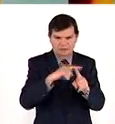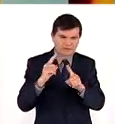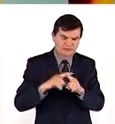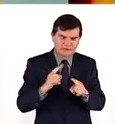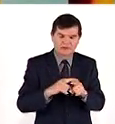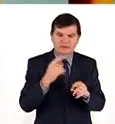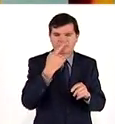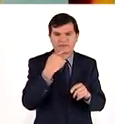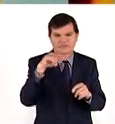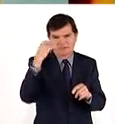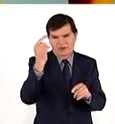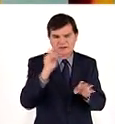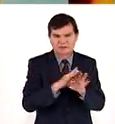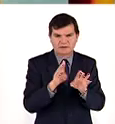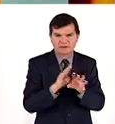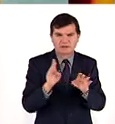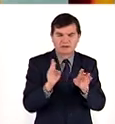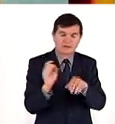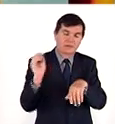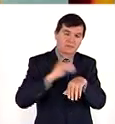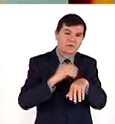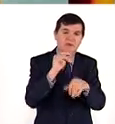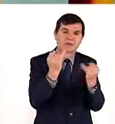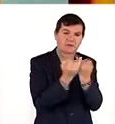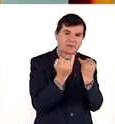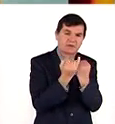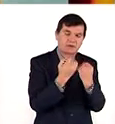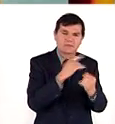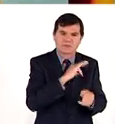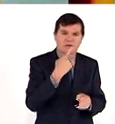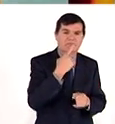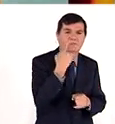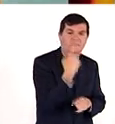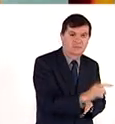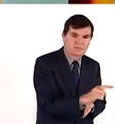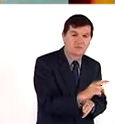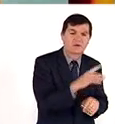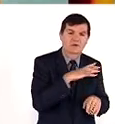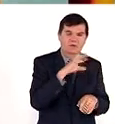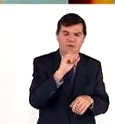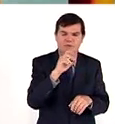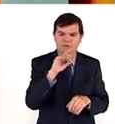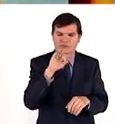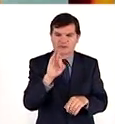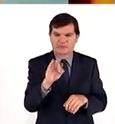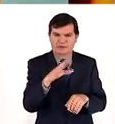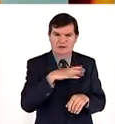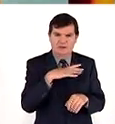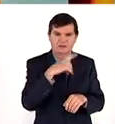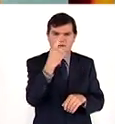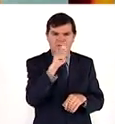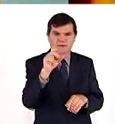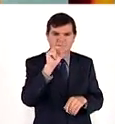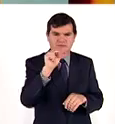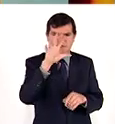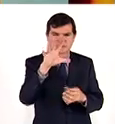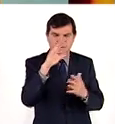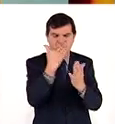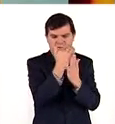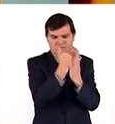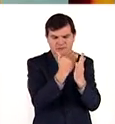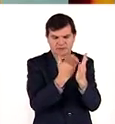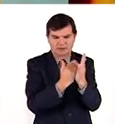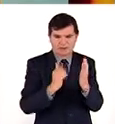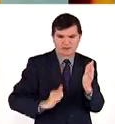prácticos. Pero lo más importante es que se podrán denunciar. Hasta ahora, la Conducef ha detectado 185 cláusulas